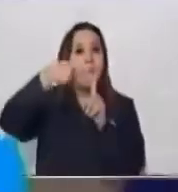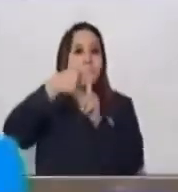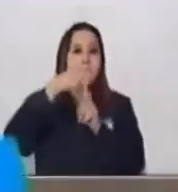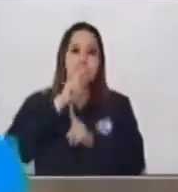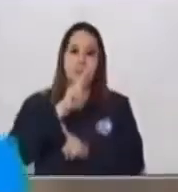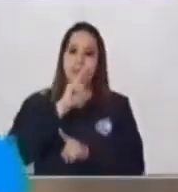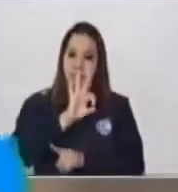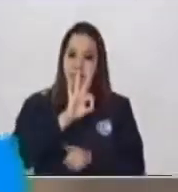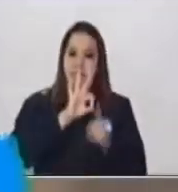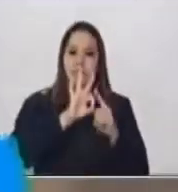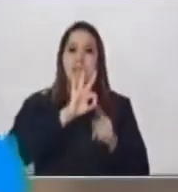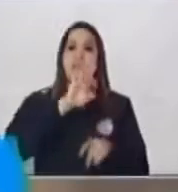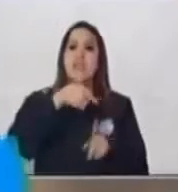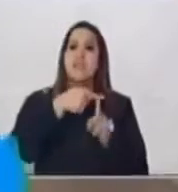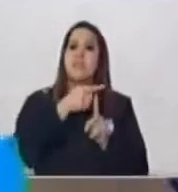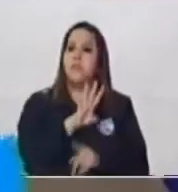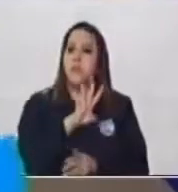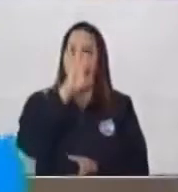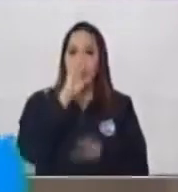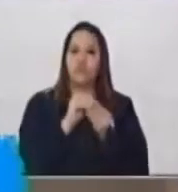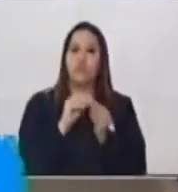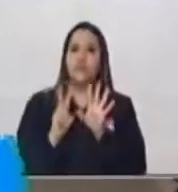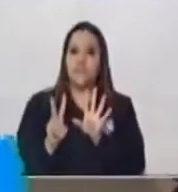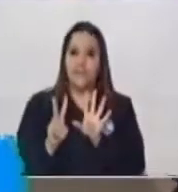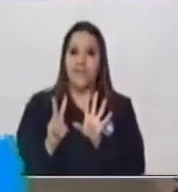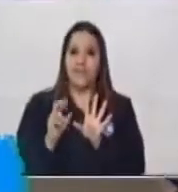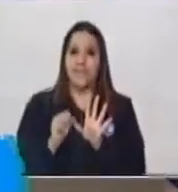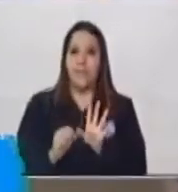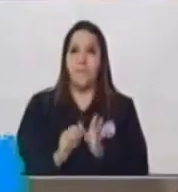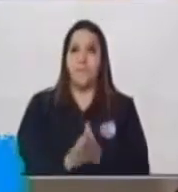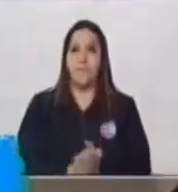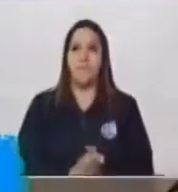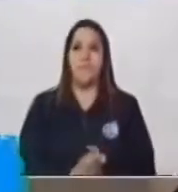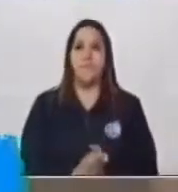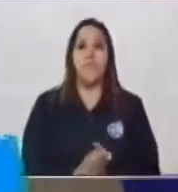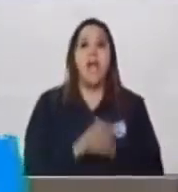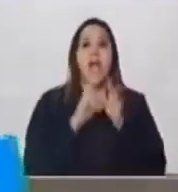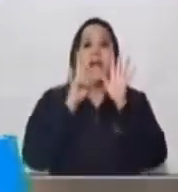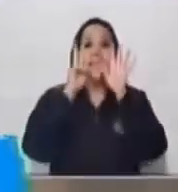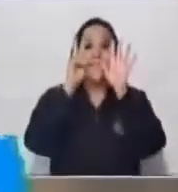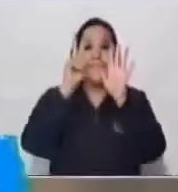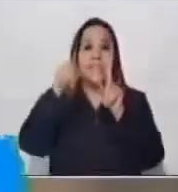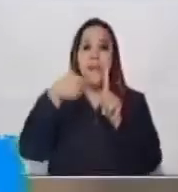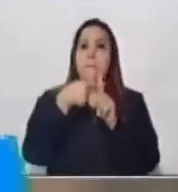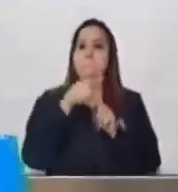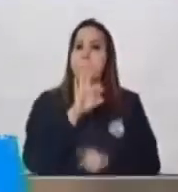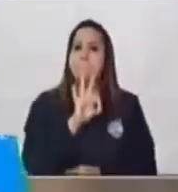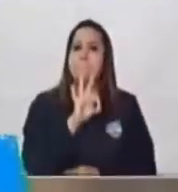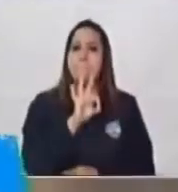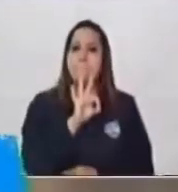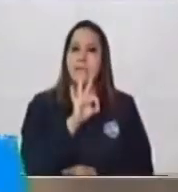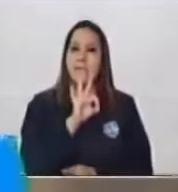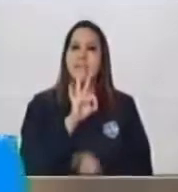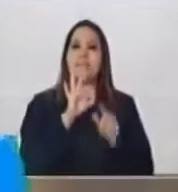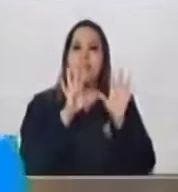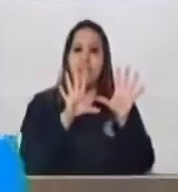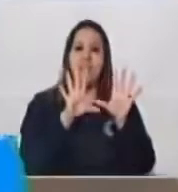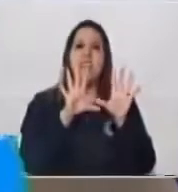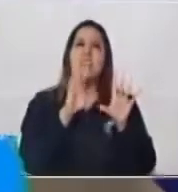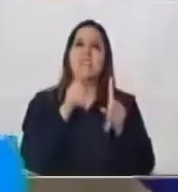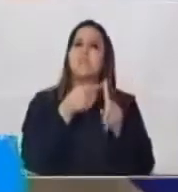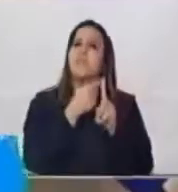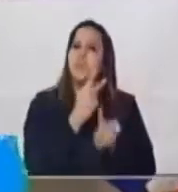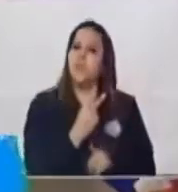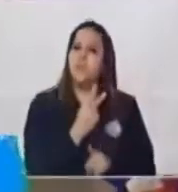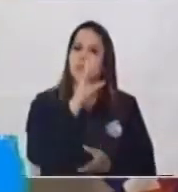3 más 4 7 Muy bien 7 más 3 10 10 más